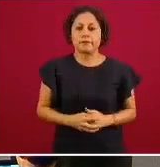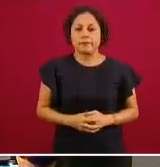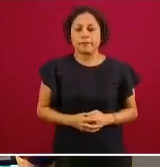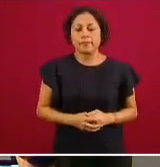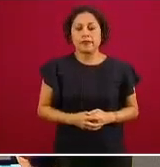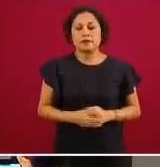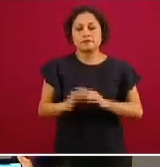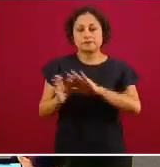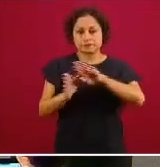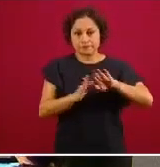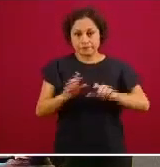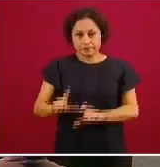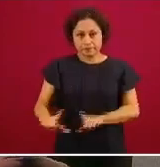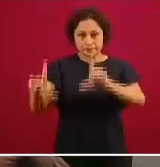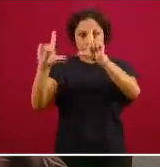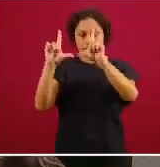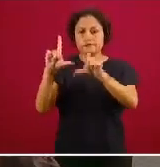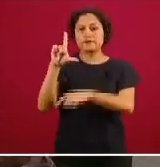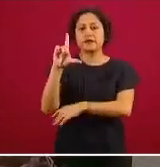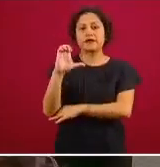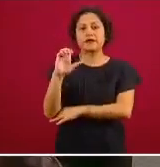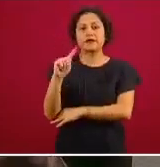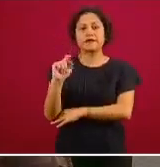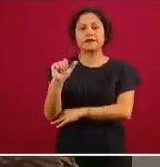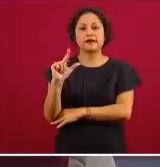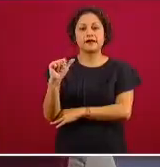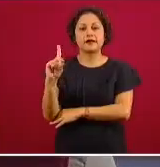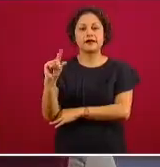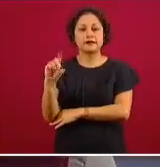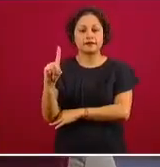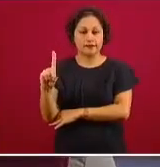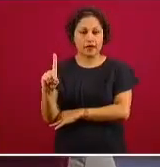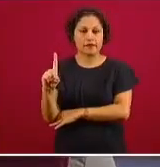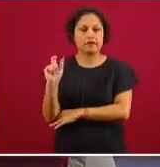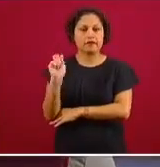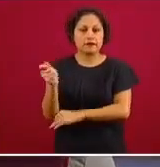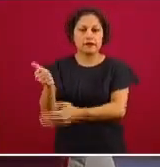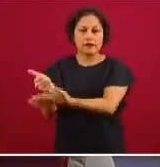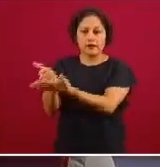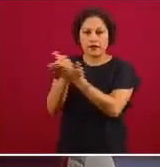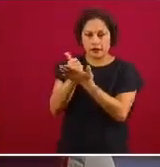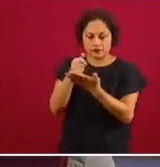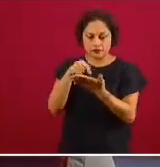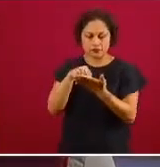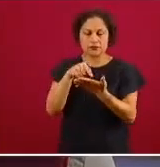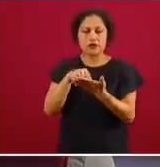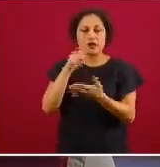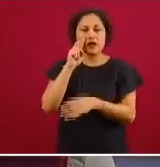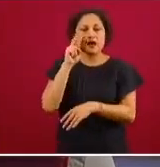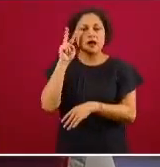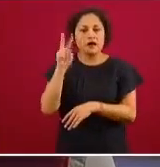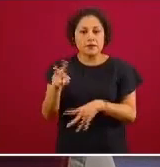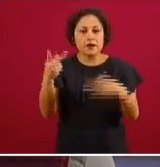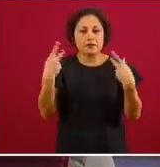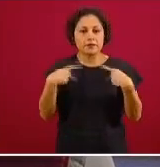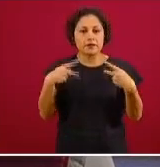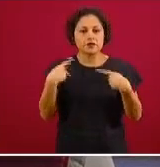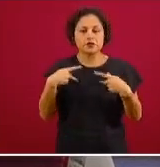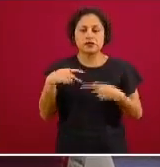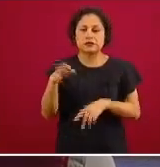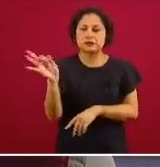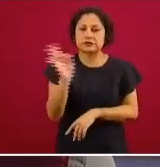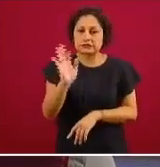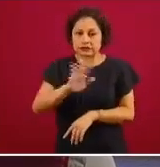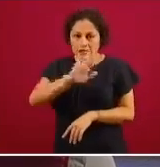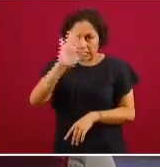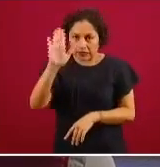cuando vemos la letalidad como una medida del riesgo de morir hemos puesto estas categorías